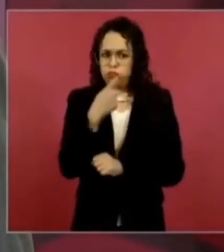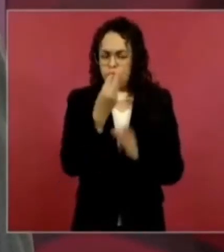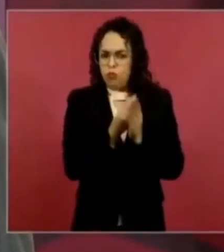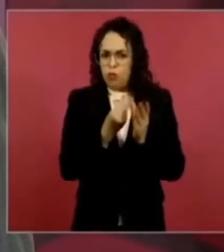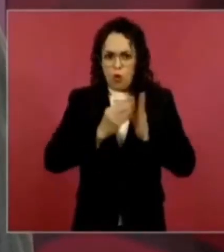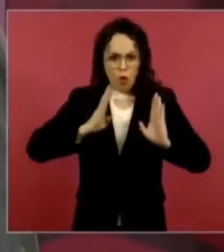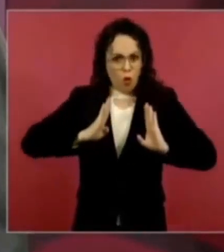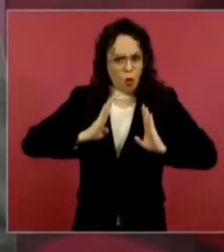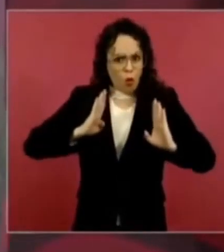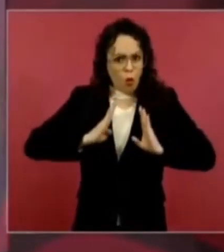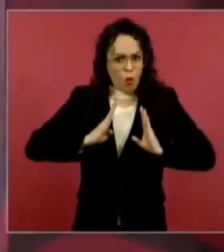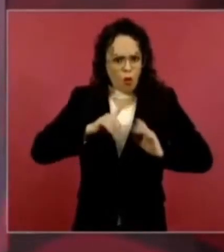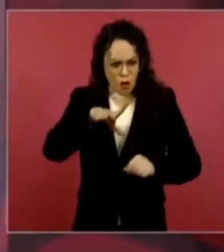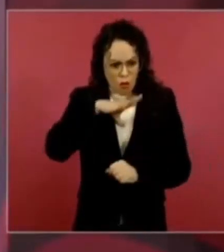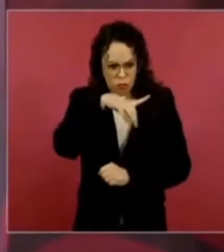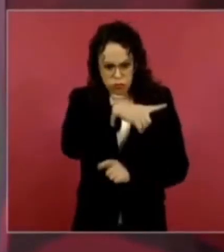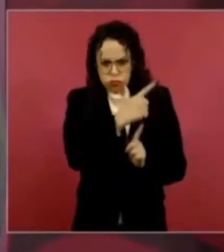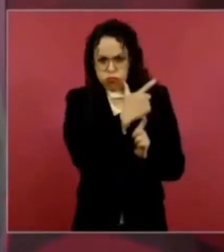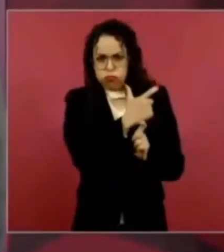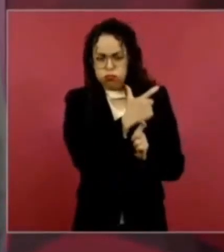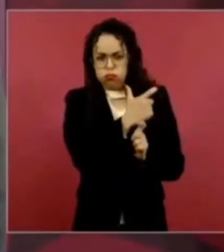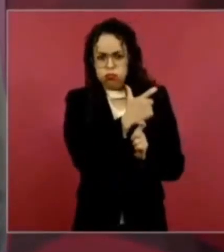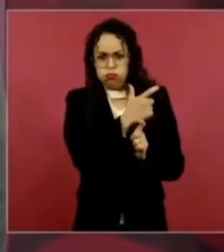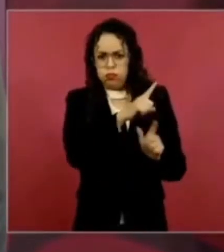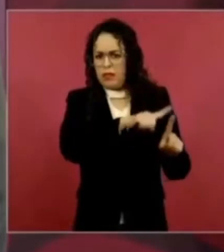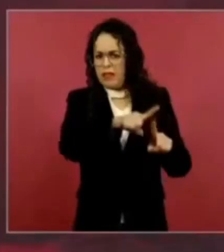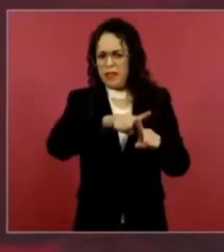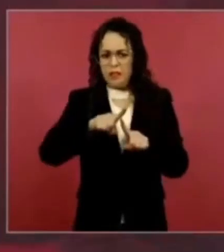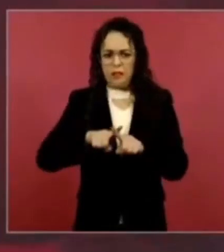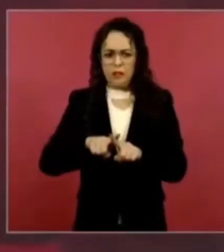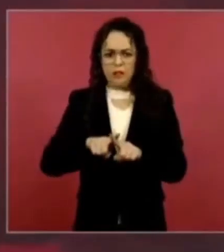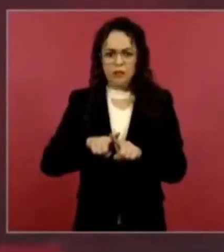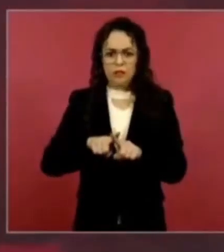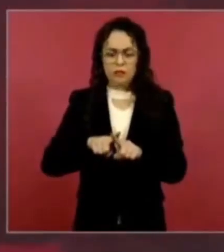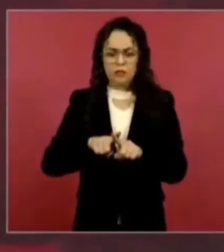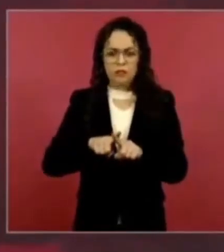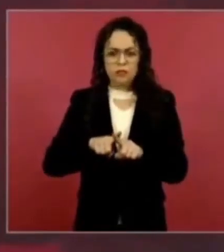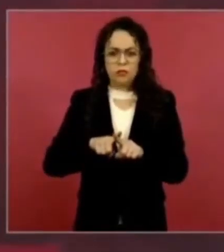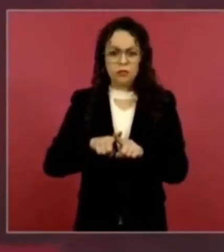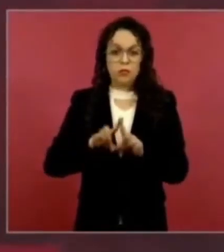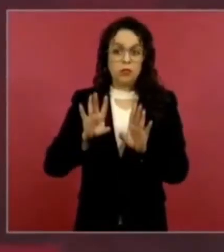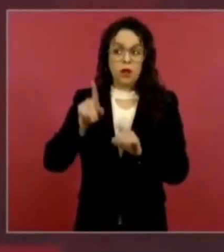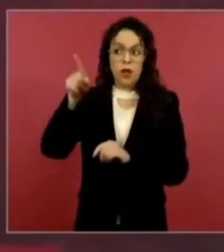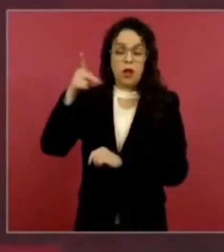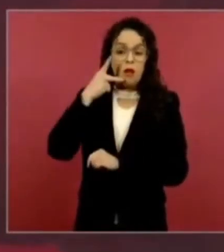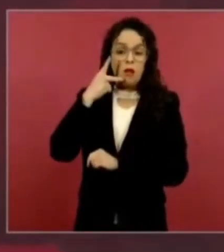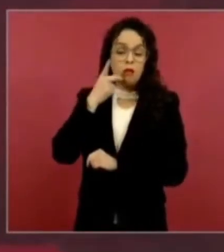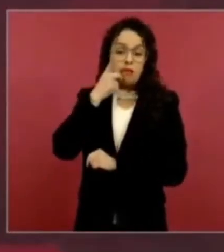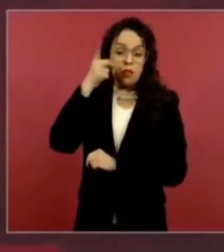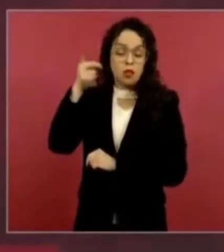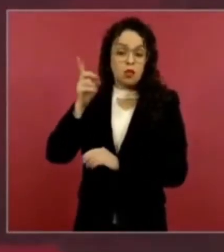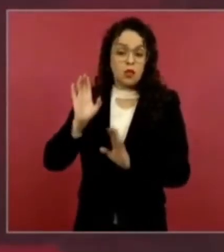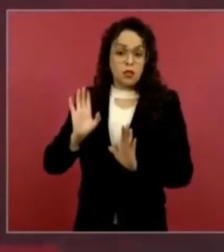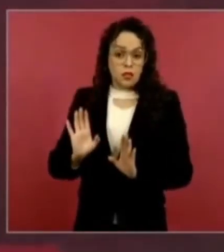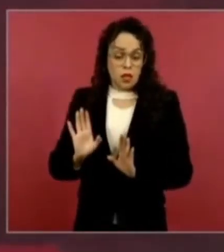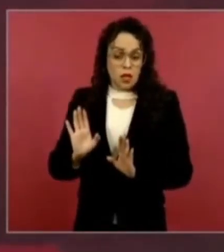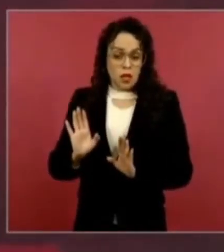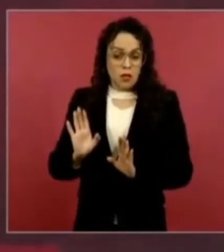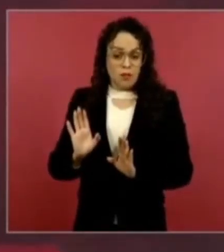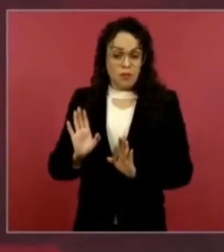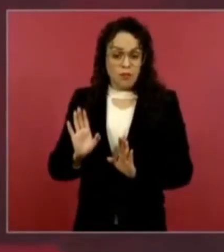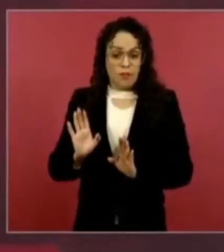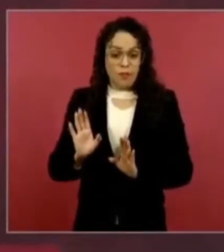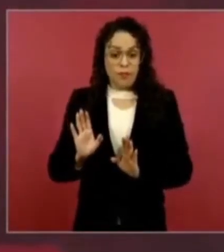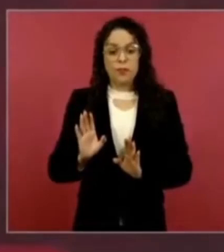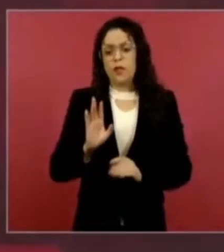Y el razonamiento fue de que la droga, pues sí,